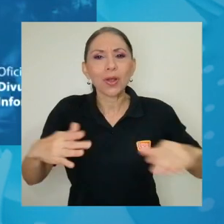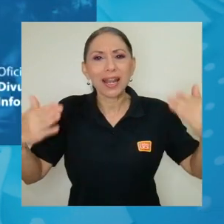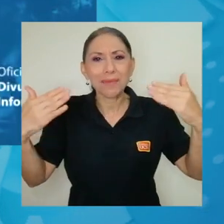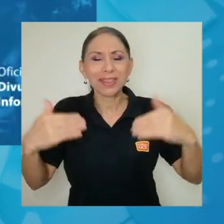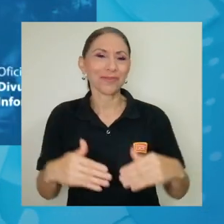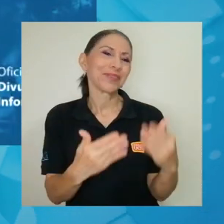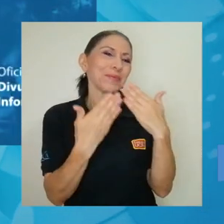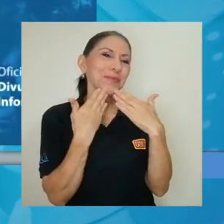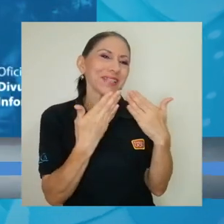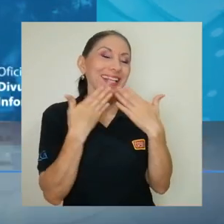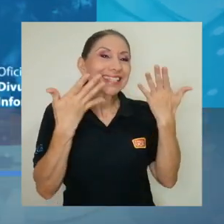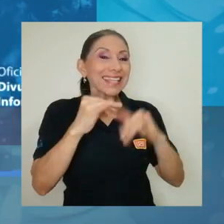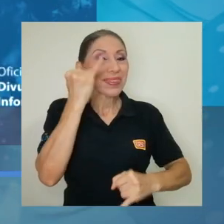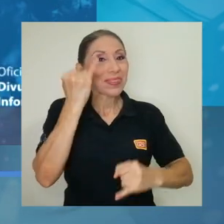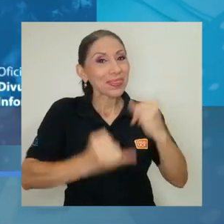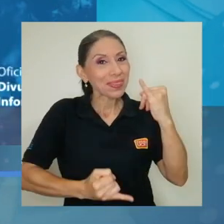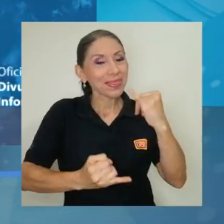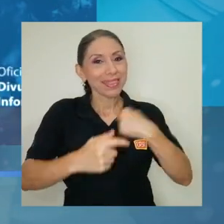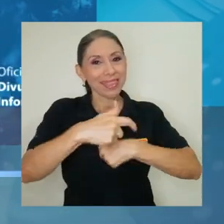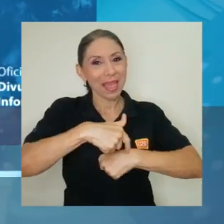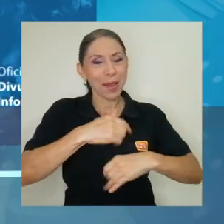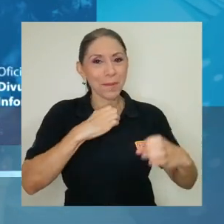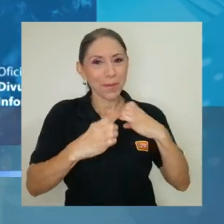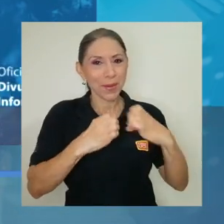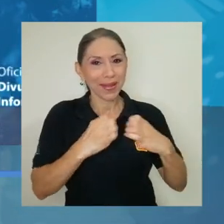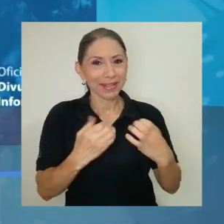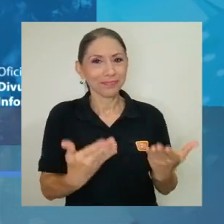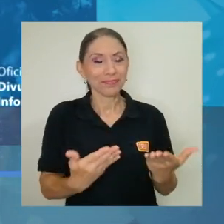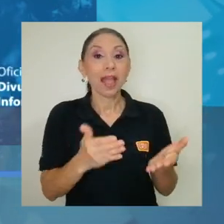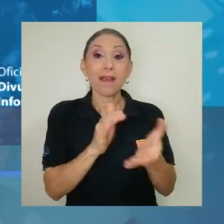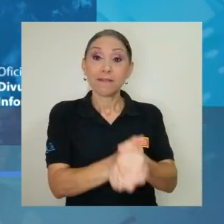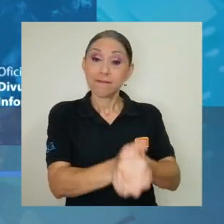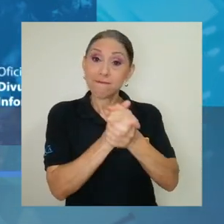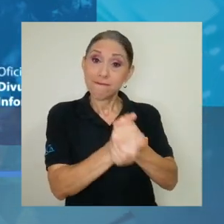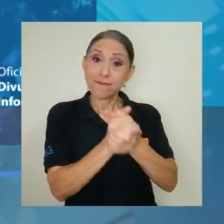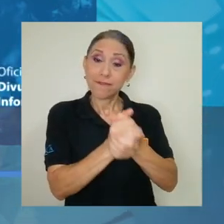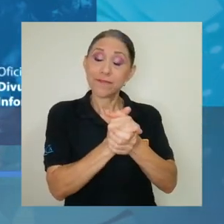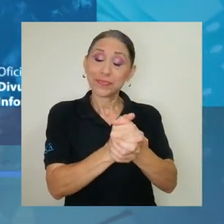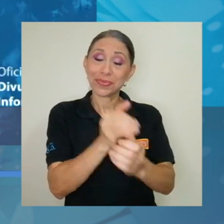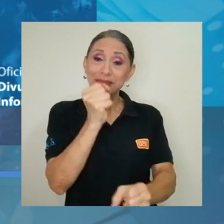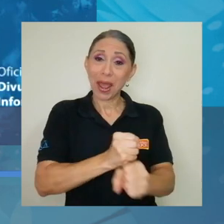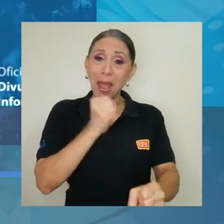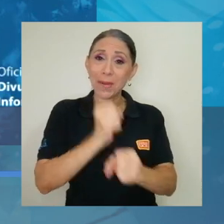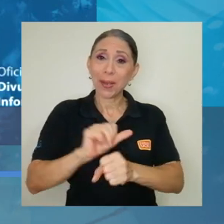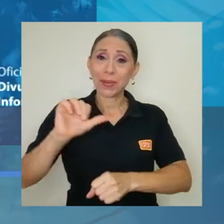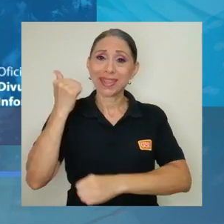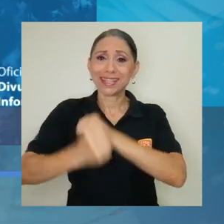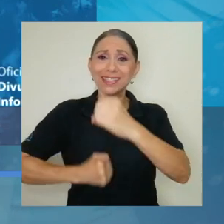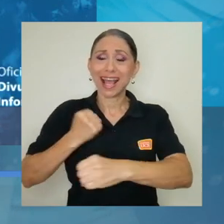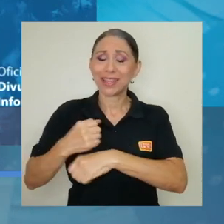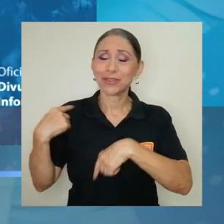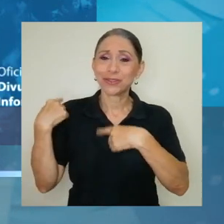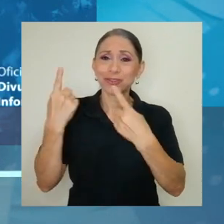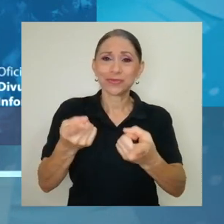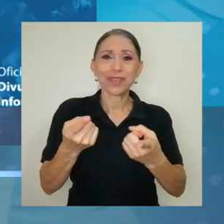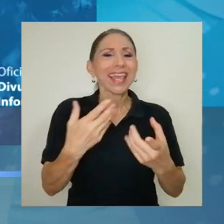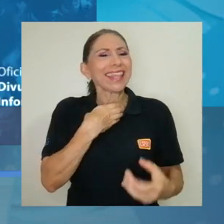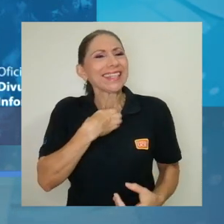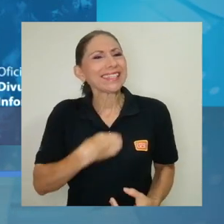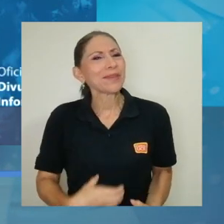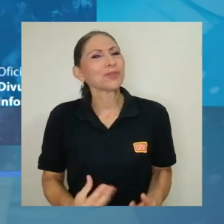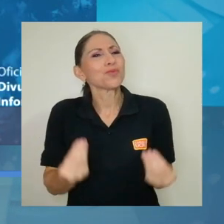Omar, pues muchísimas gracias. Se nos acabó el tiempo de la entrevista, pero felicitarlos por este trabajo de estos 10 años y, bueno,